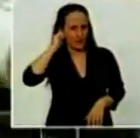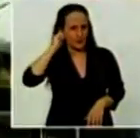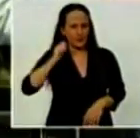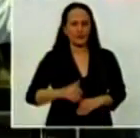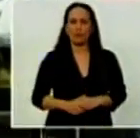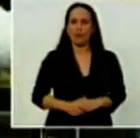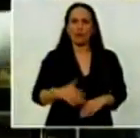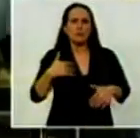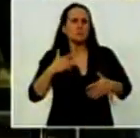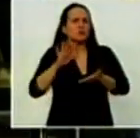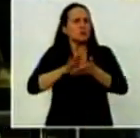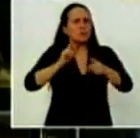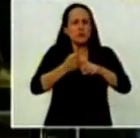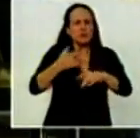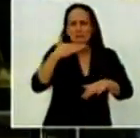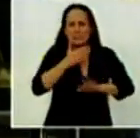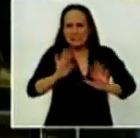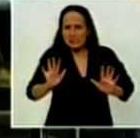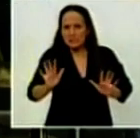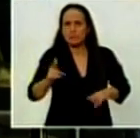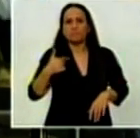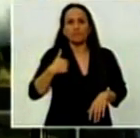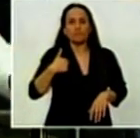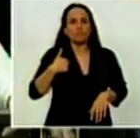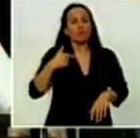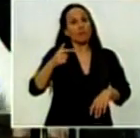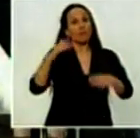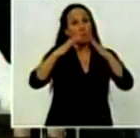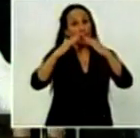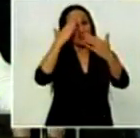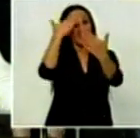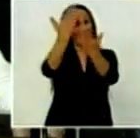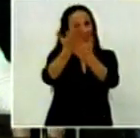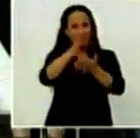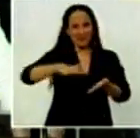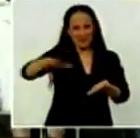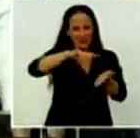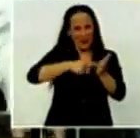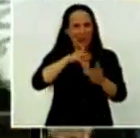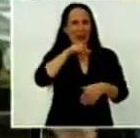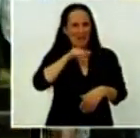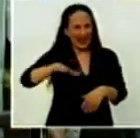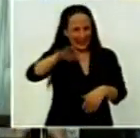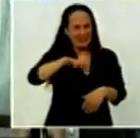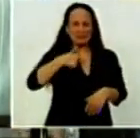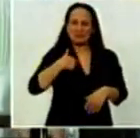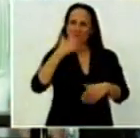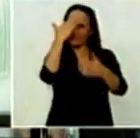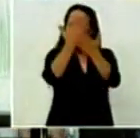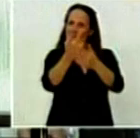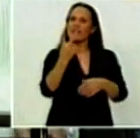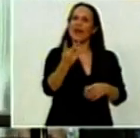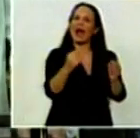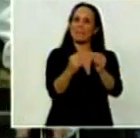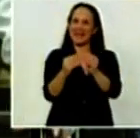no entendía nada de política, pero en frente de mi casa, en la ciudad de La Plata, tenía dos amiguitas,